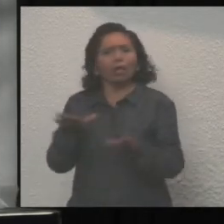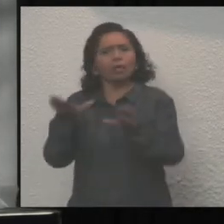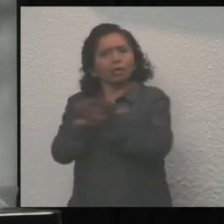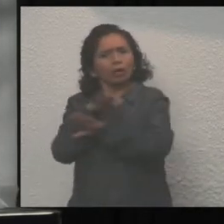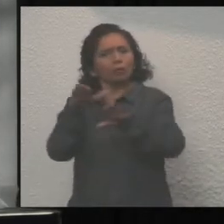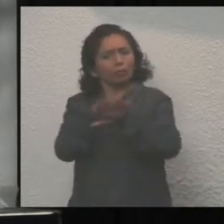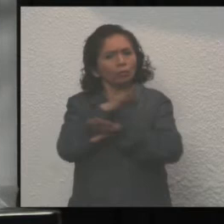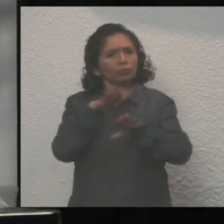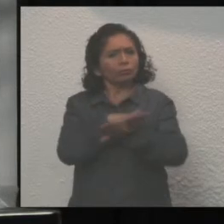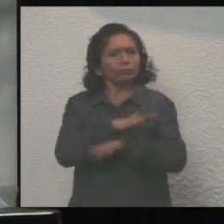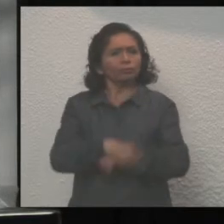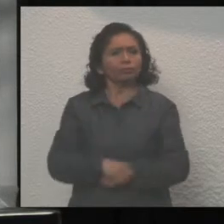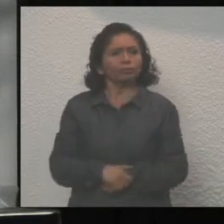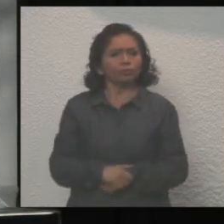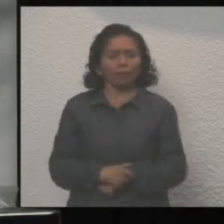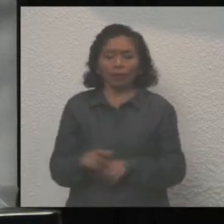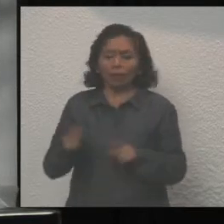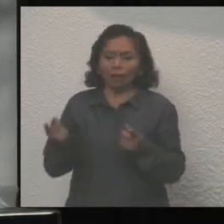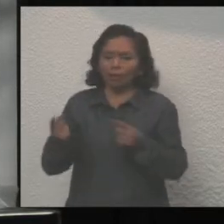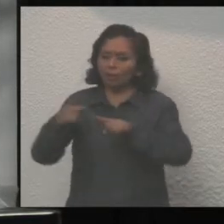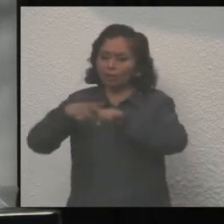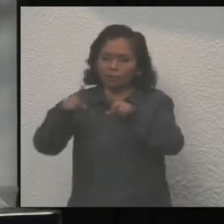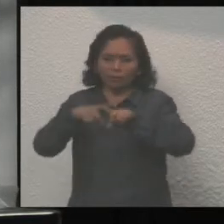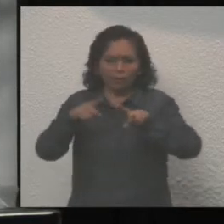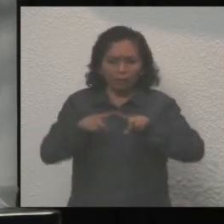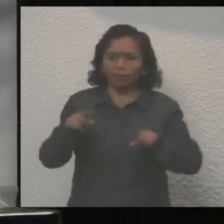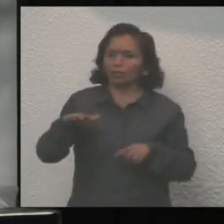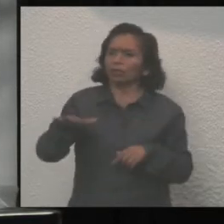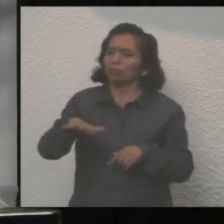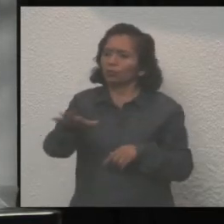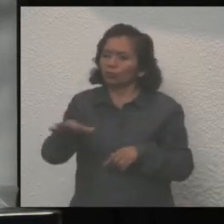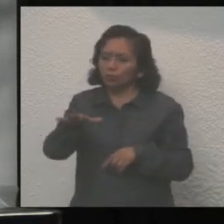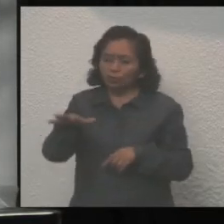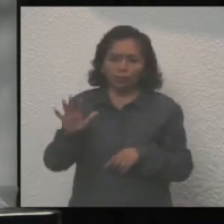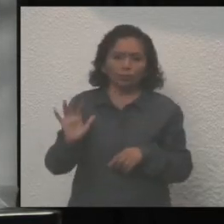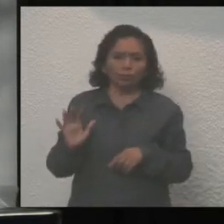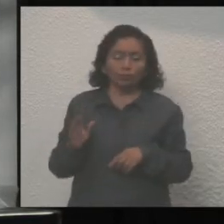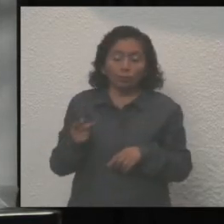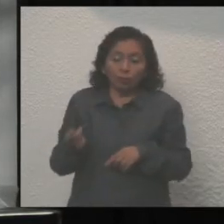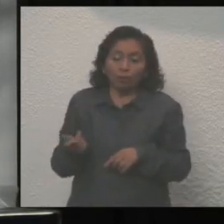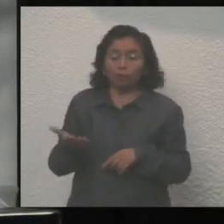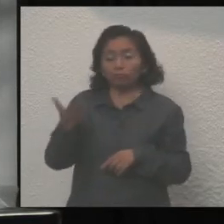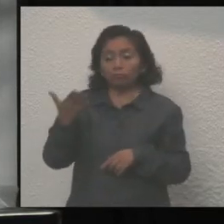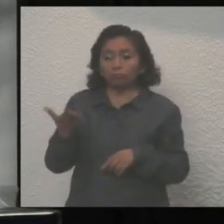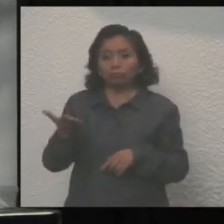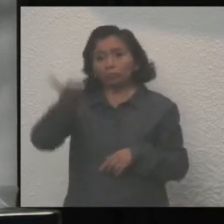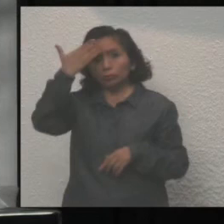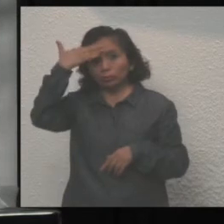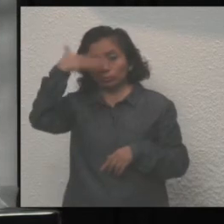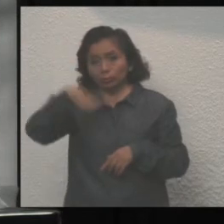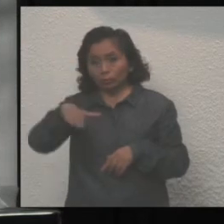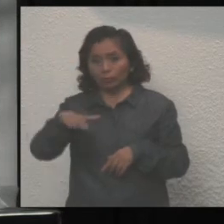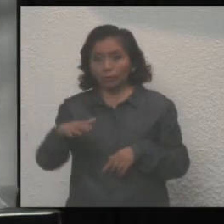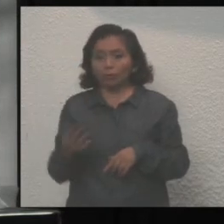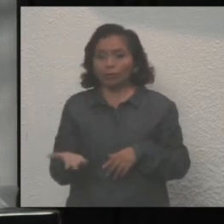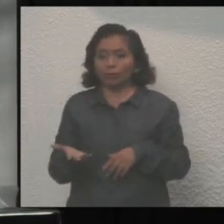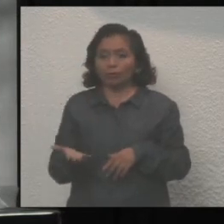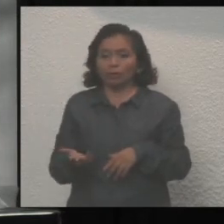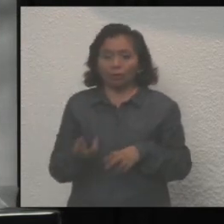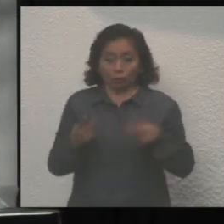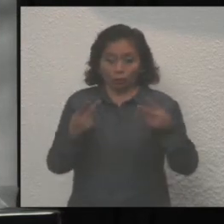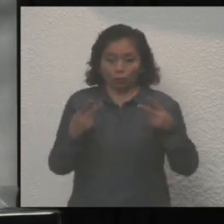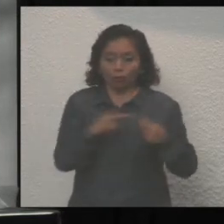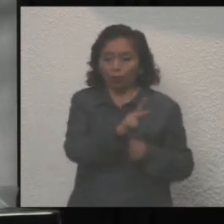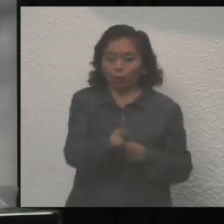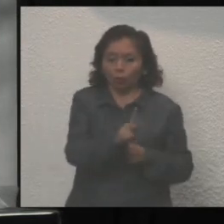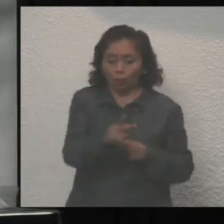en distintos distritos federales, municipios, que reconoce la voluntad popular y